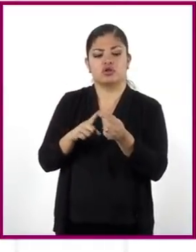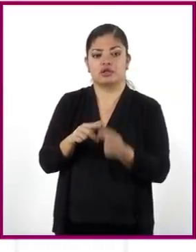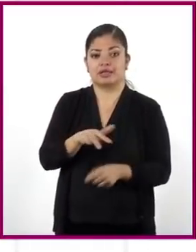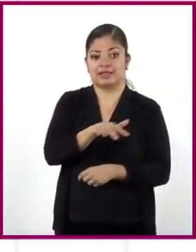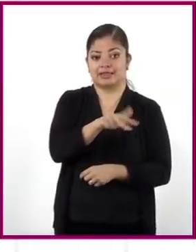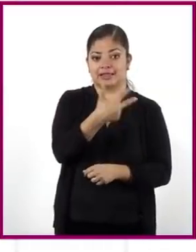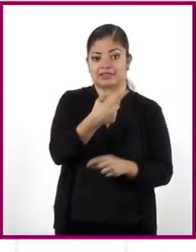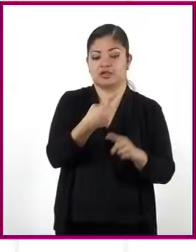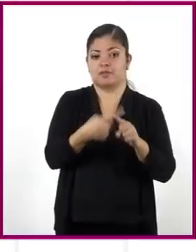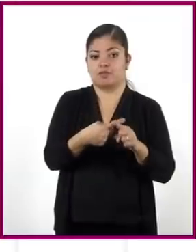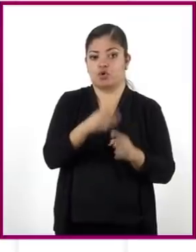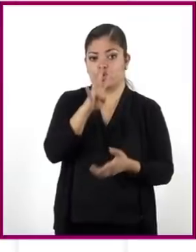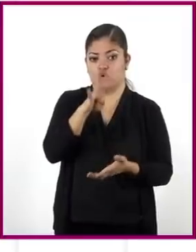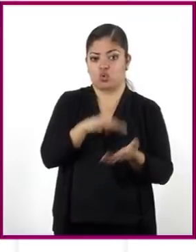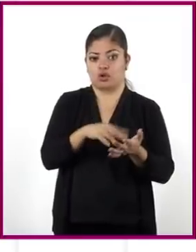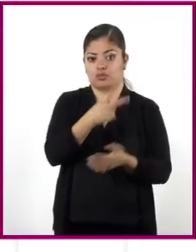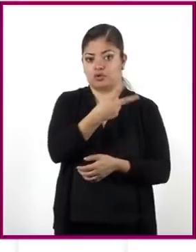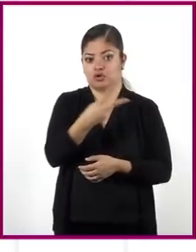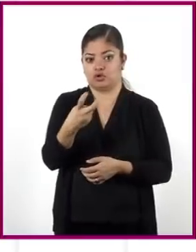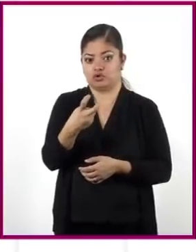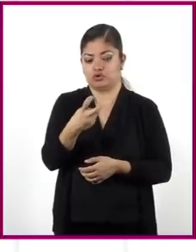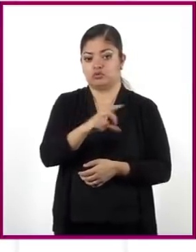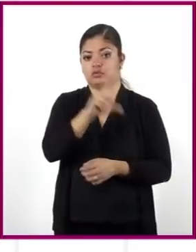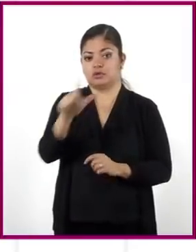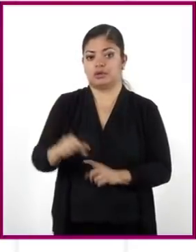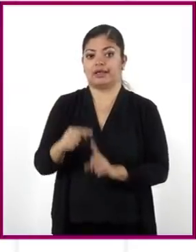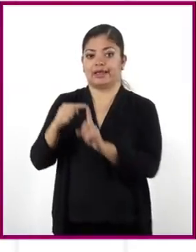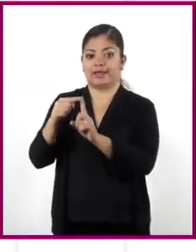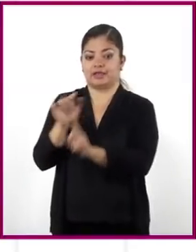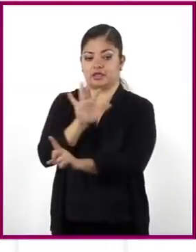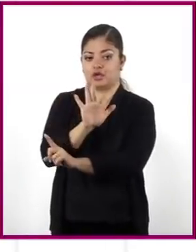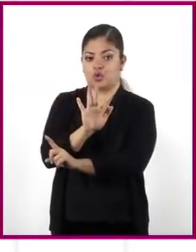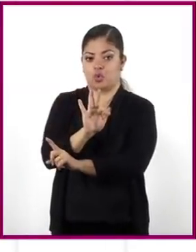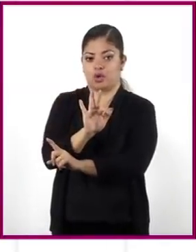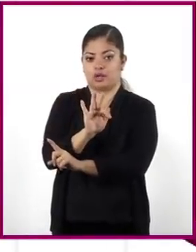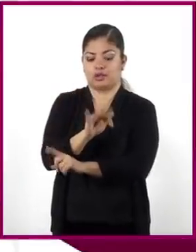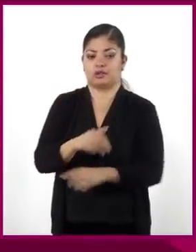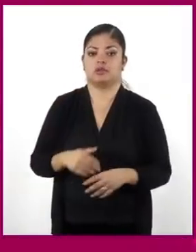13 por 4200 y se divide entre 40.